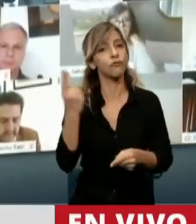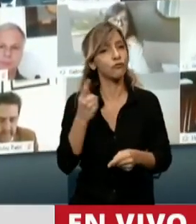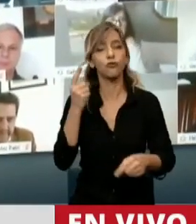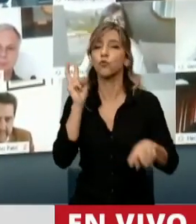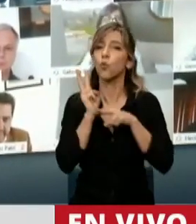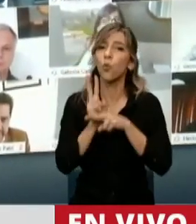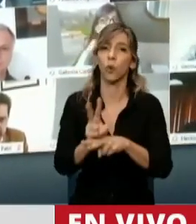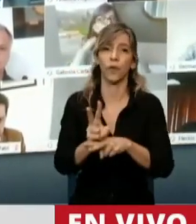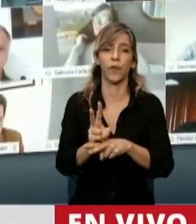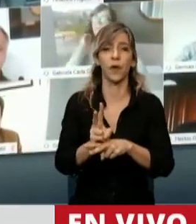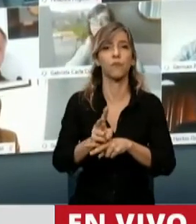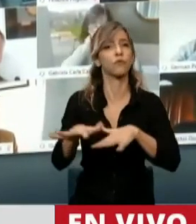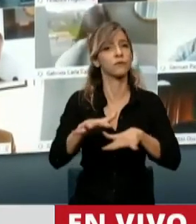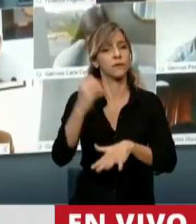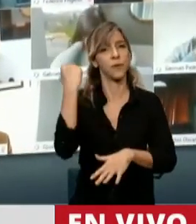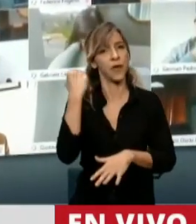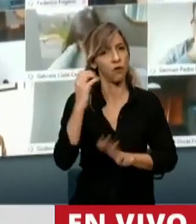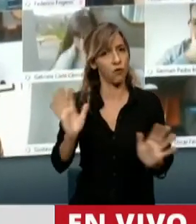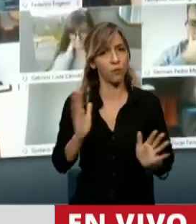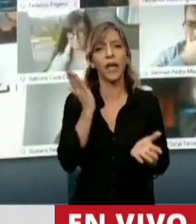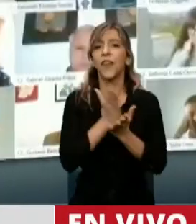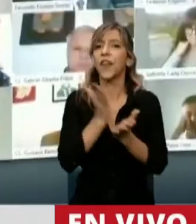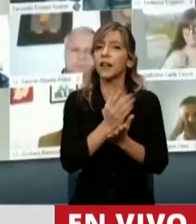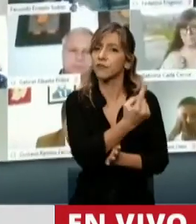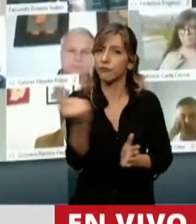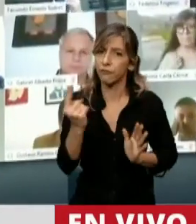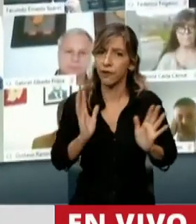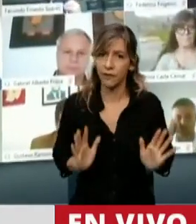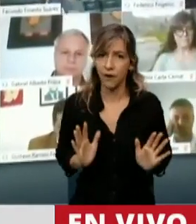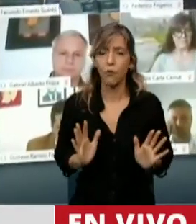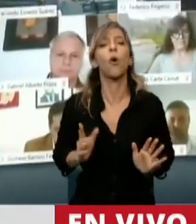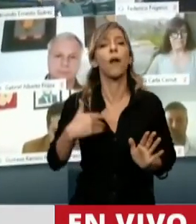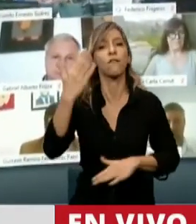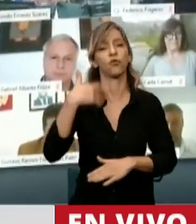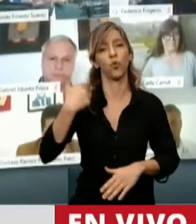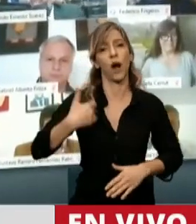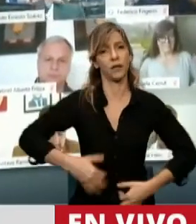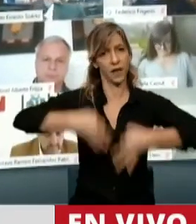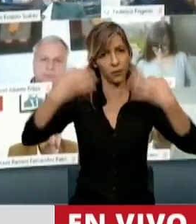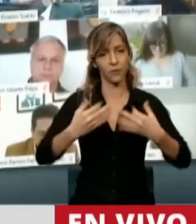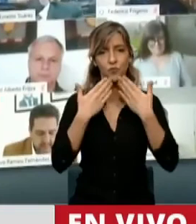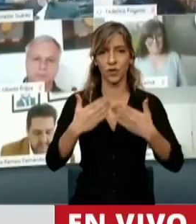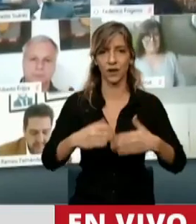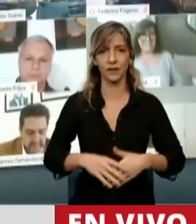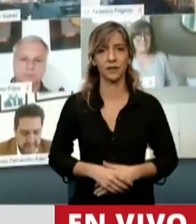la actividad económica y los derechos prioritarios para ponerle pie a la Argentina unida. Muchas gracias.